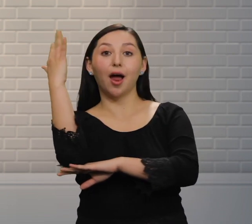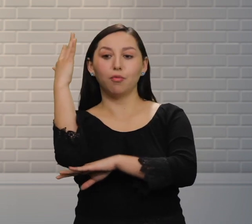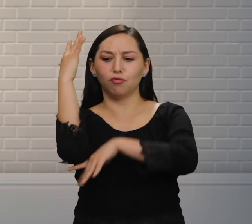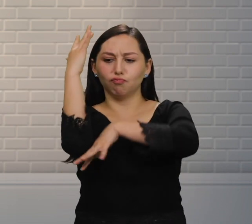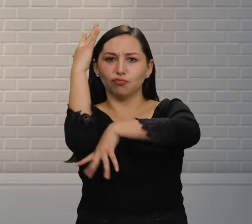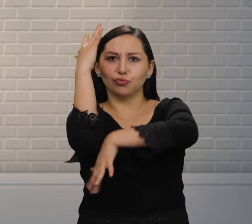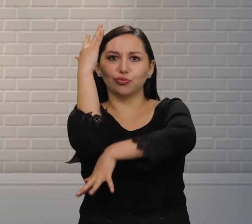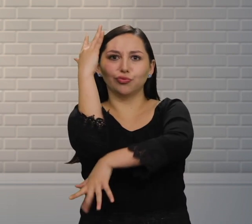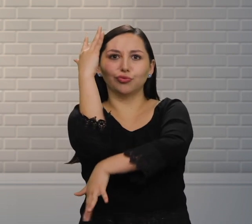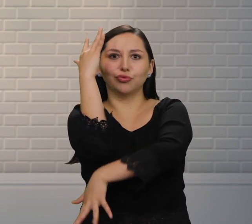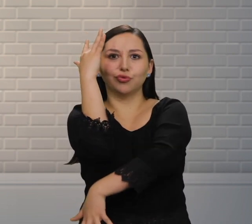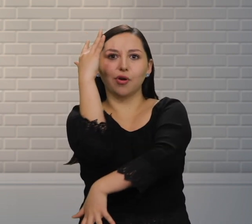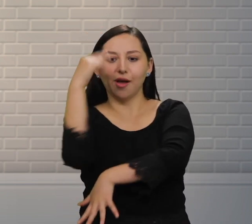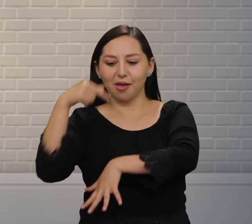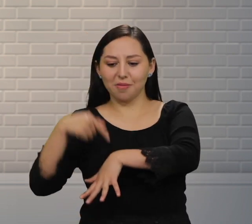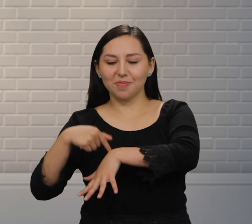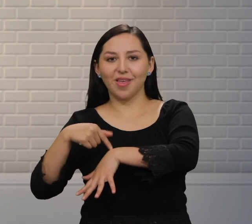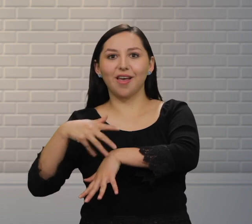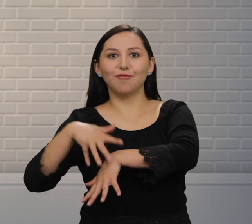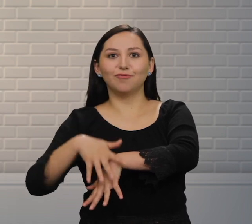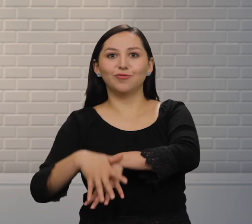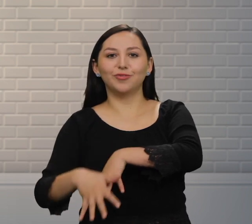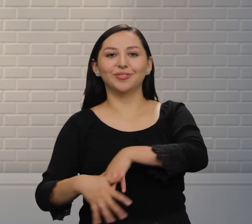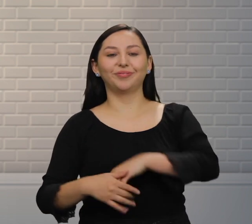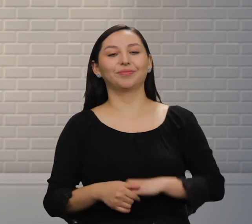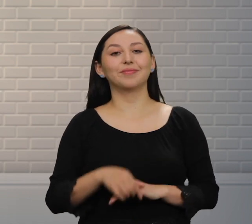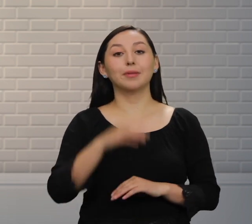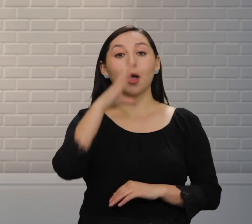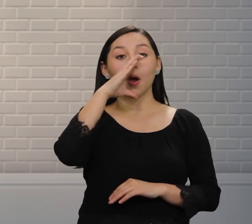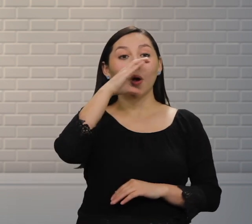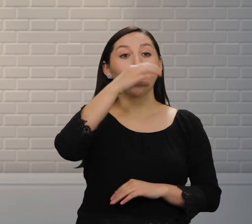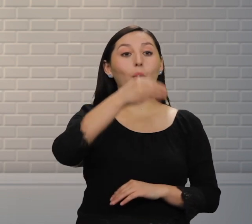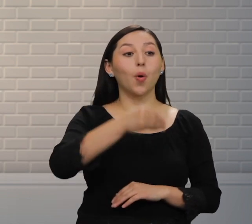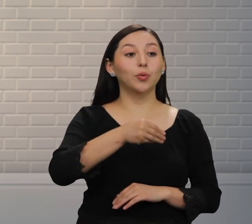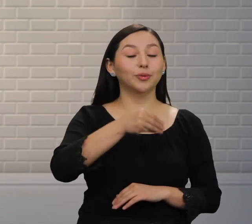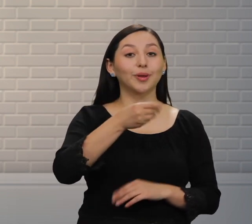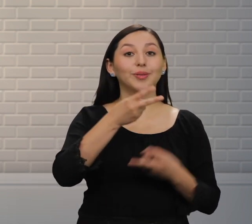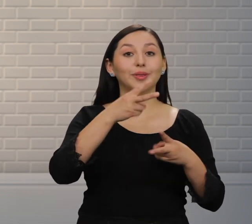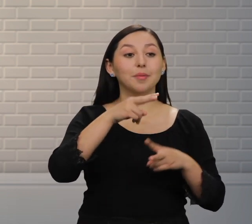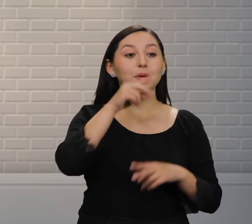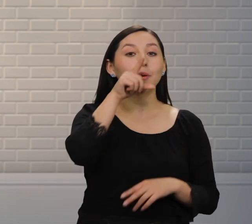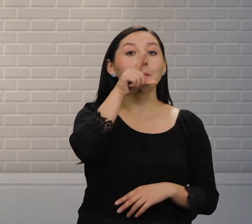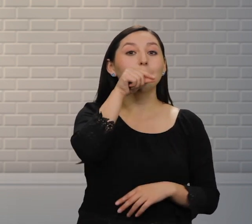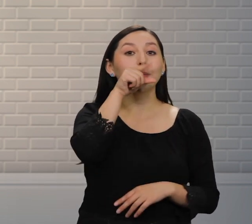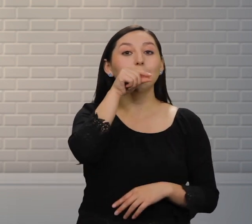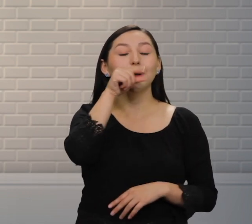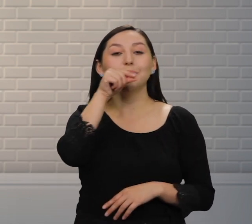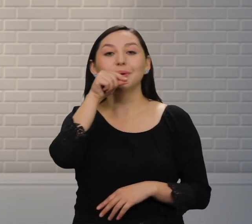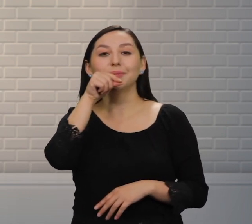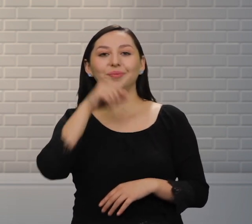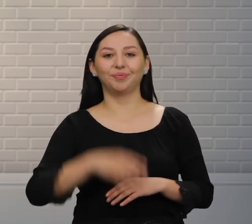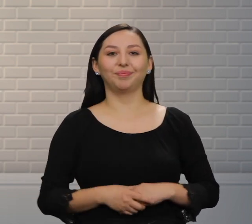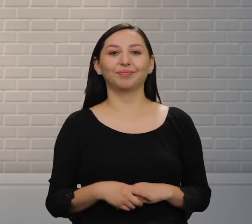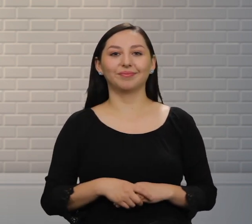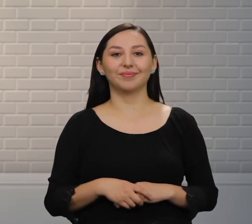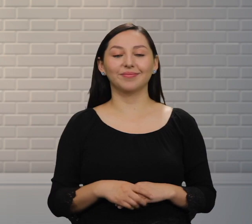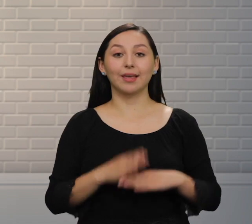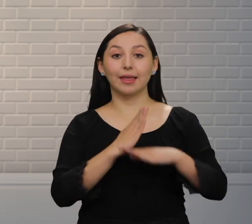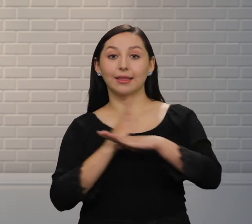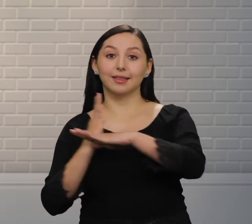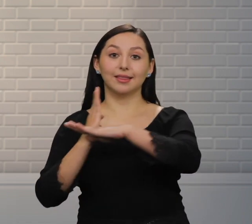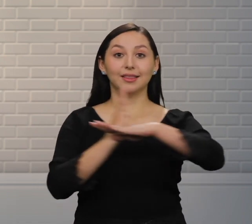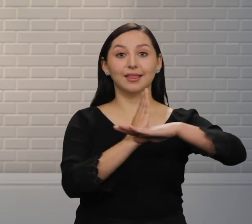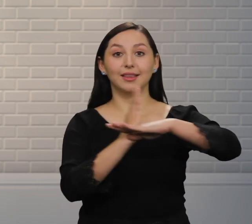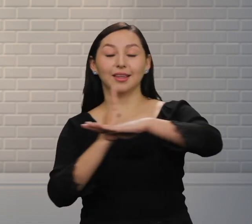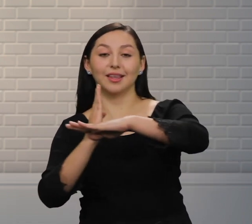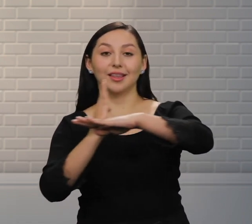¡Son divinos! La garza rosada o también conocida como espátula Los tiburones